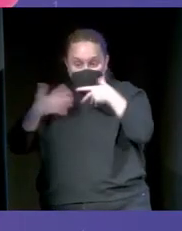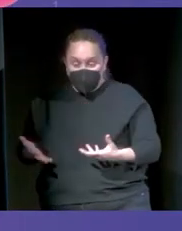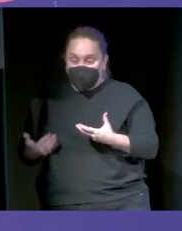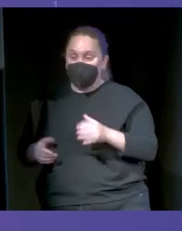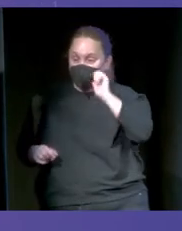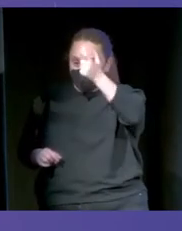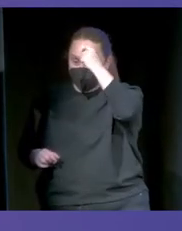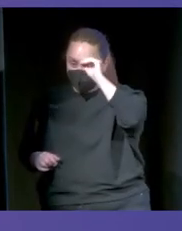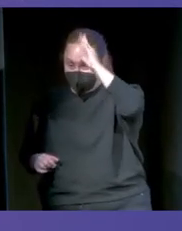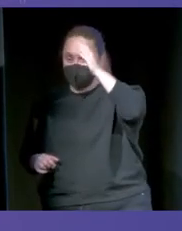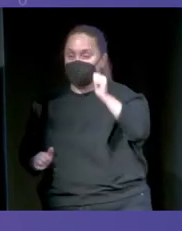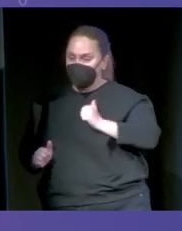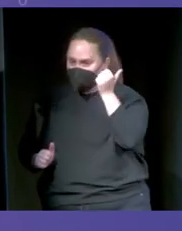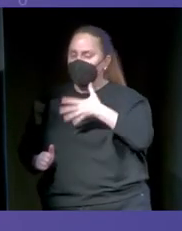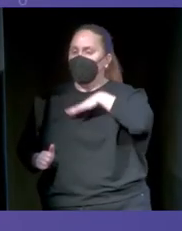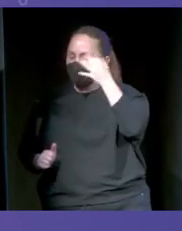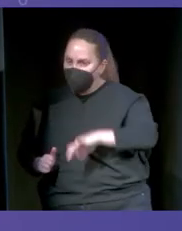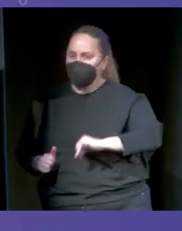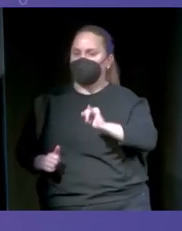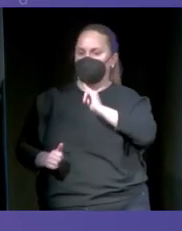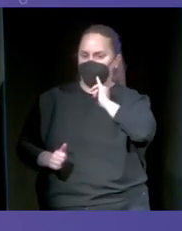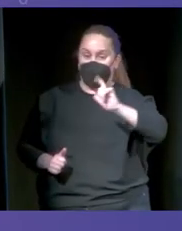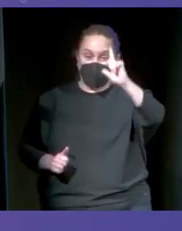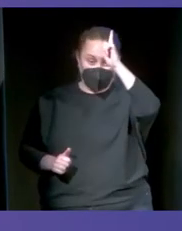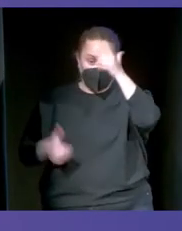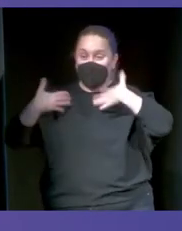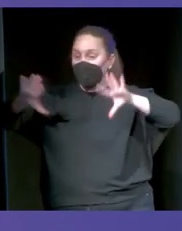detectar también frases en alemán, sin haberla entrenado nunca en alemán.